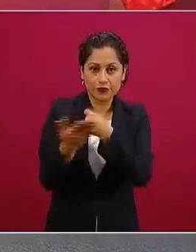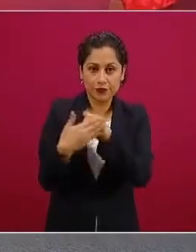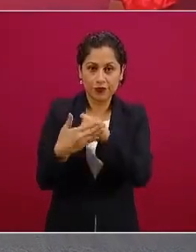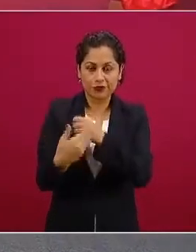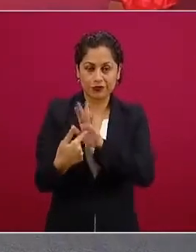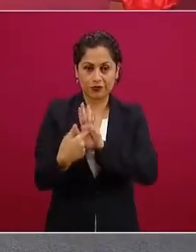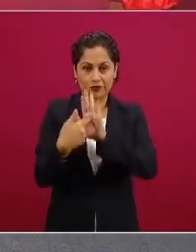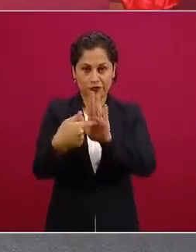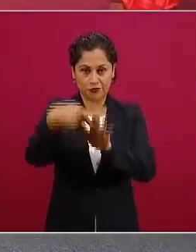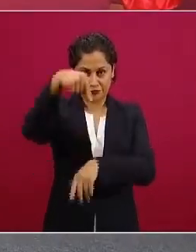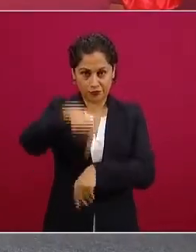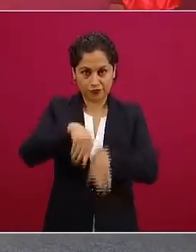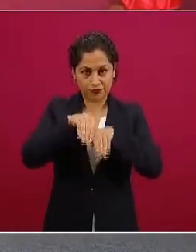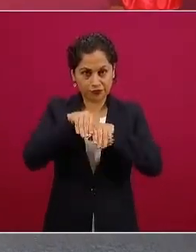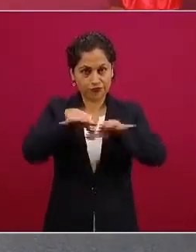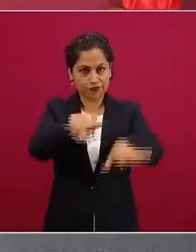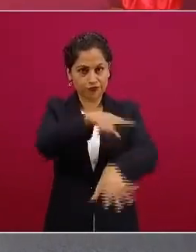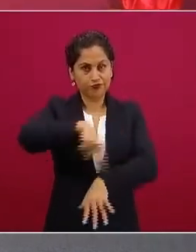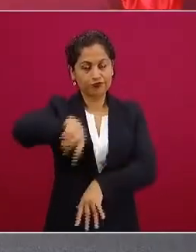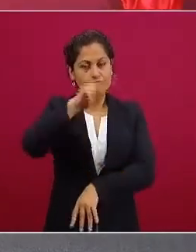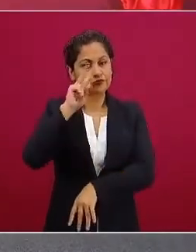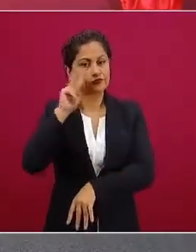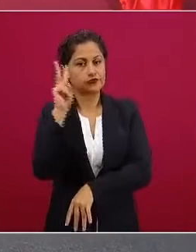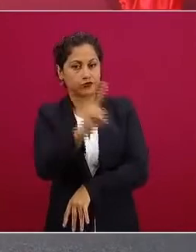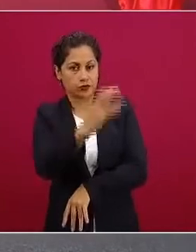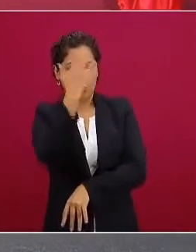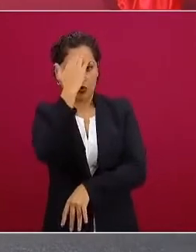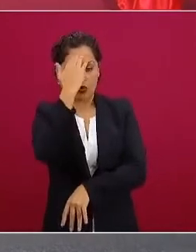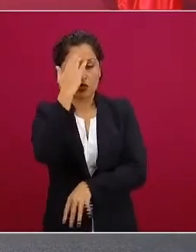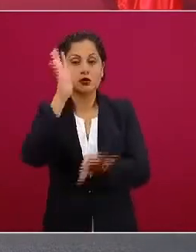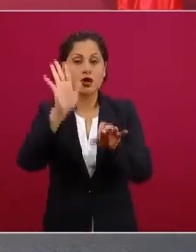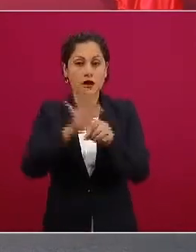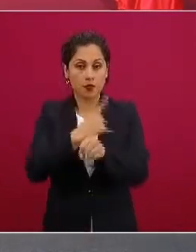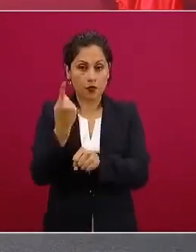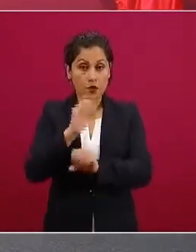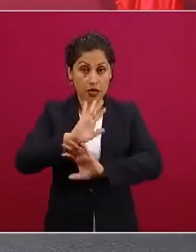a trabajarse ya tienen presupuesto